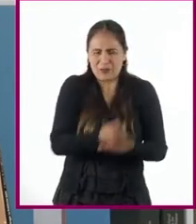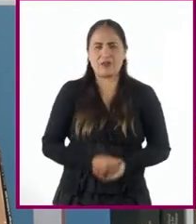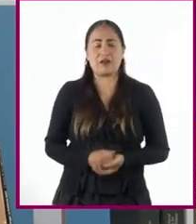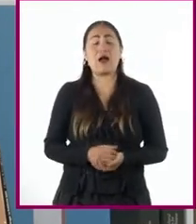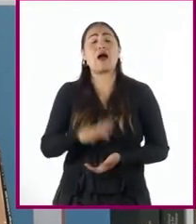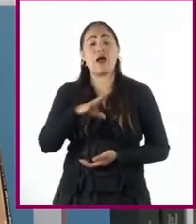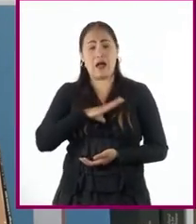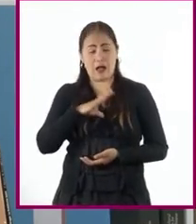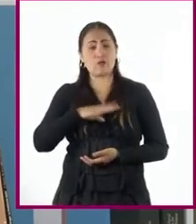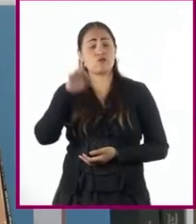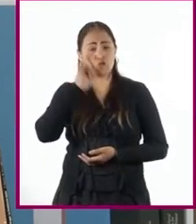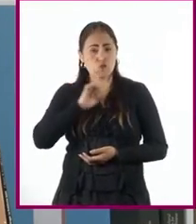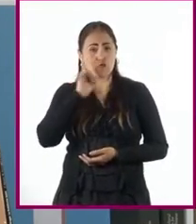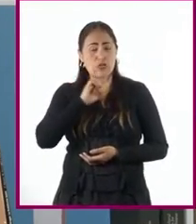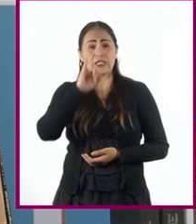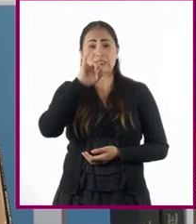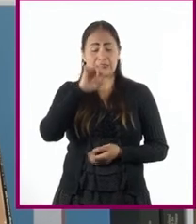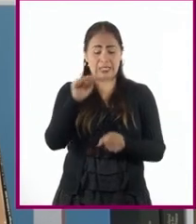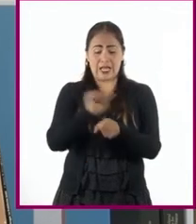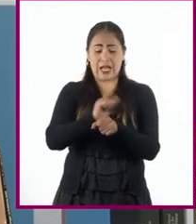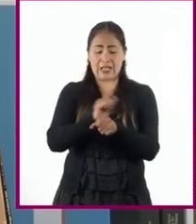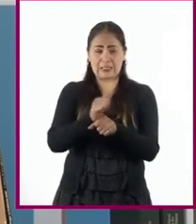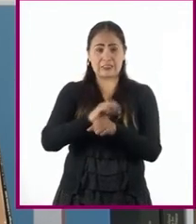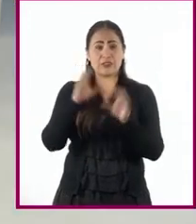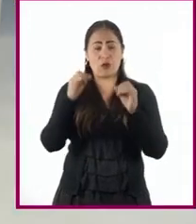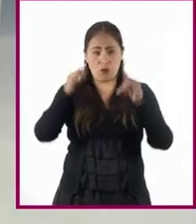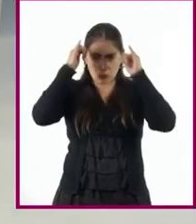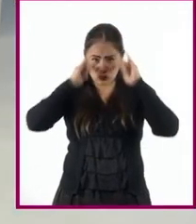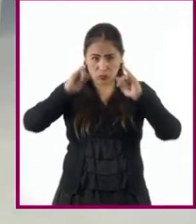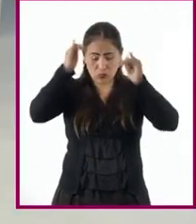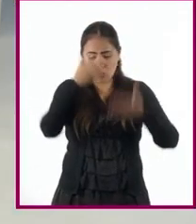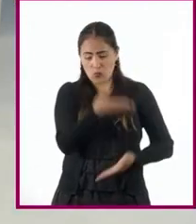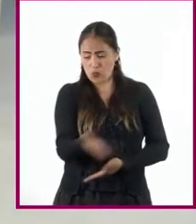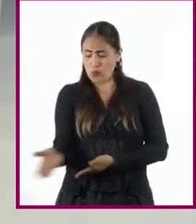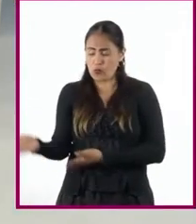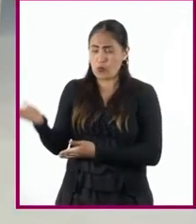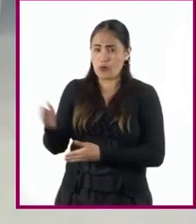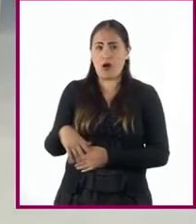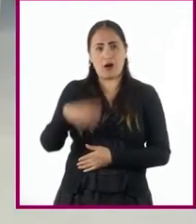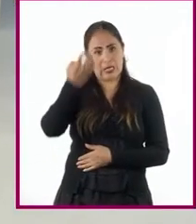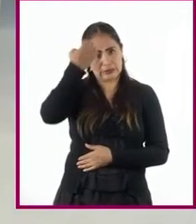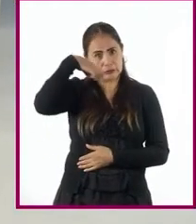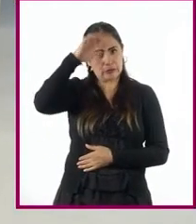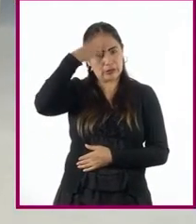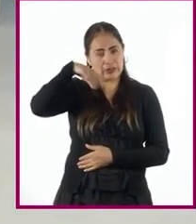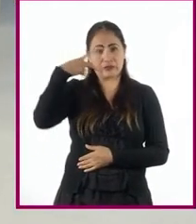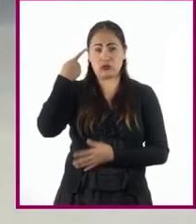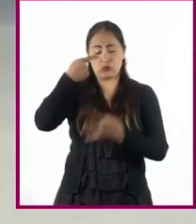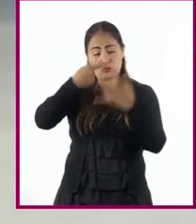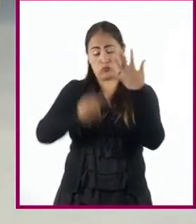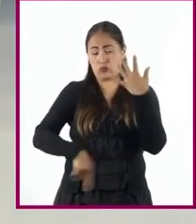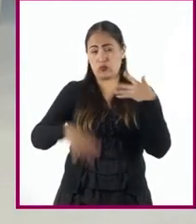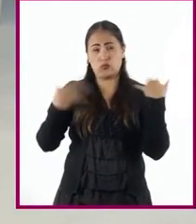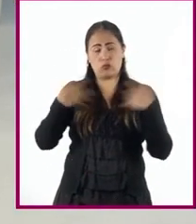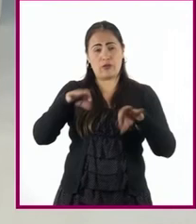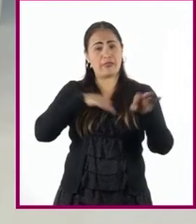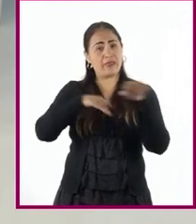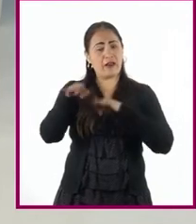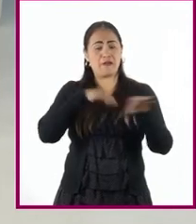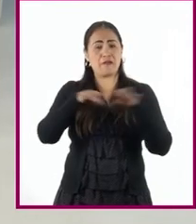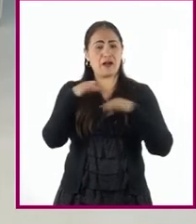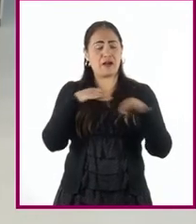mujeres que destacaron como actrices y toreras. Todas estas labores en muchos de los casos